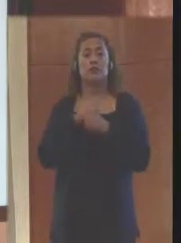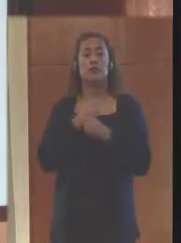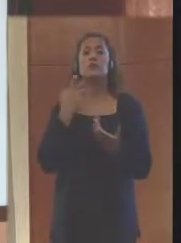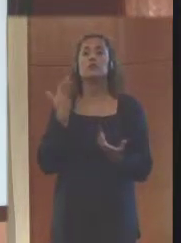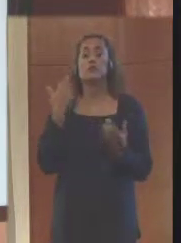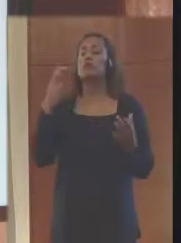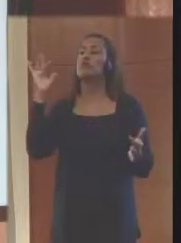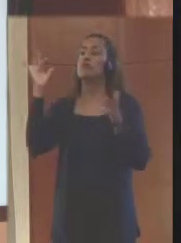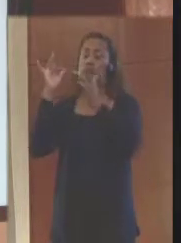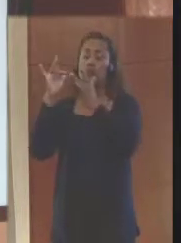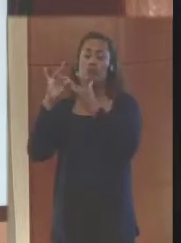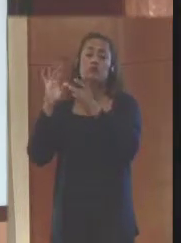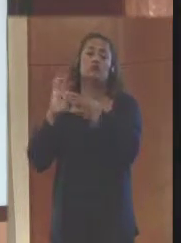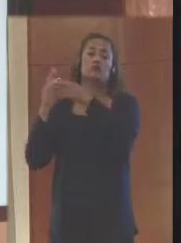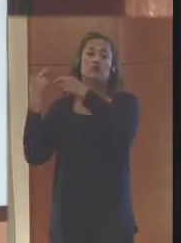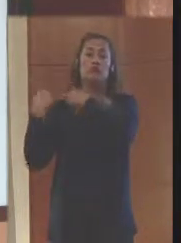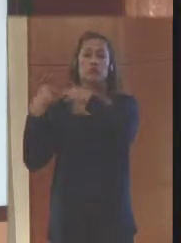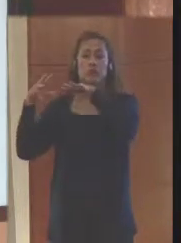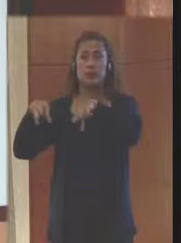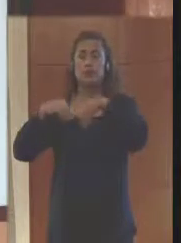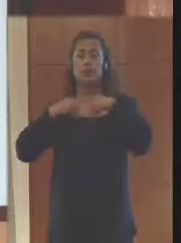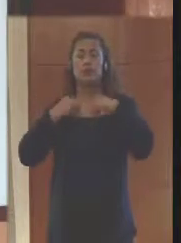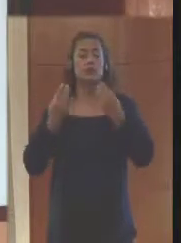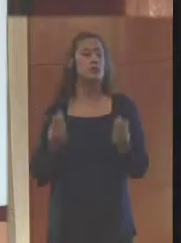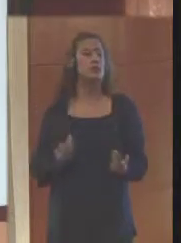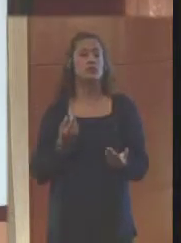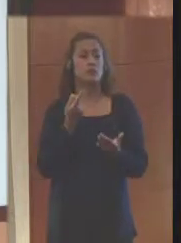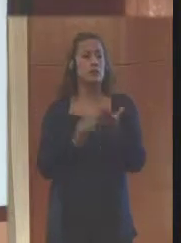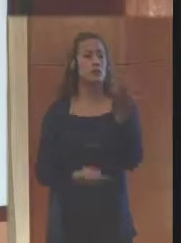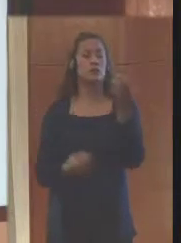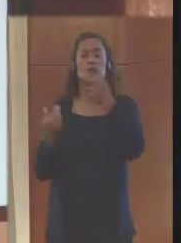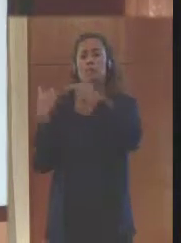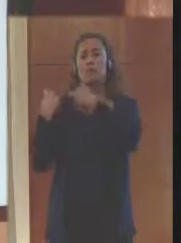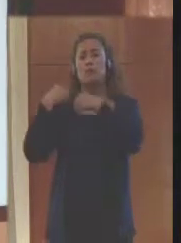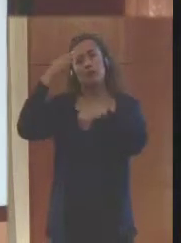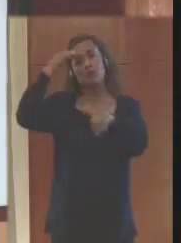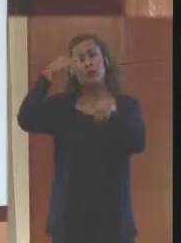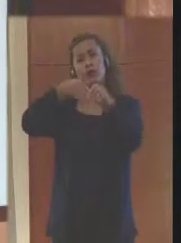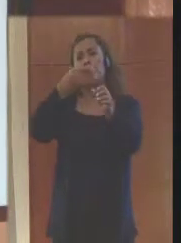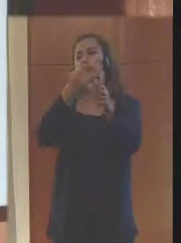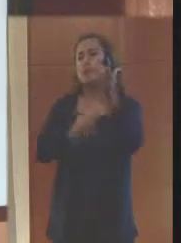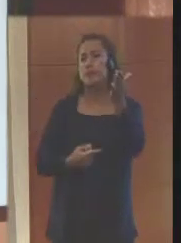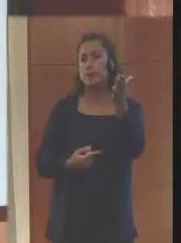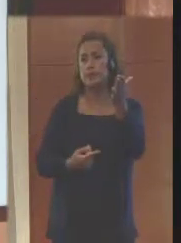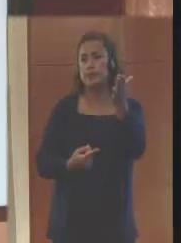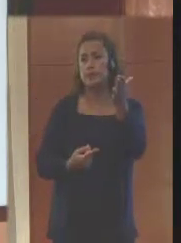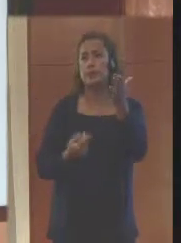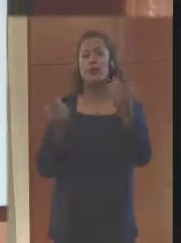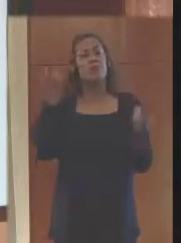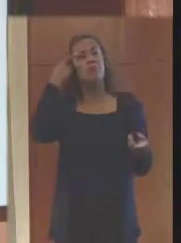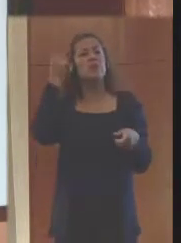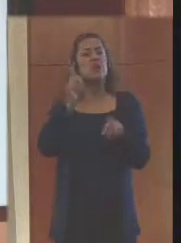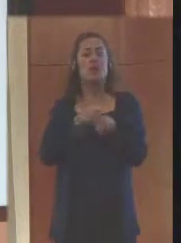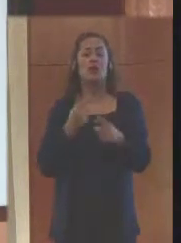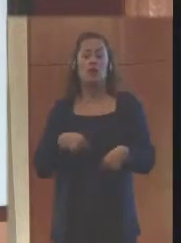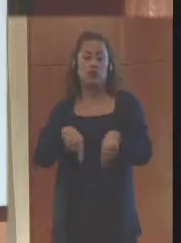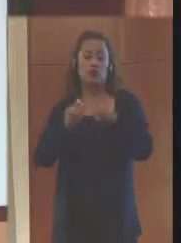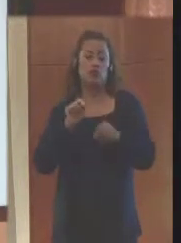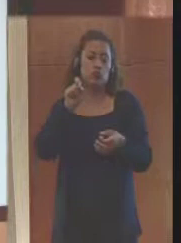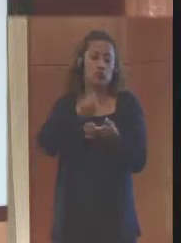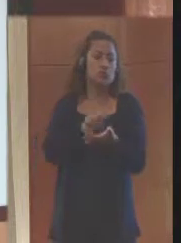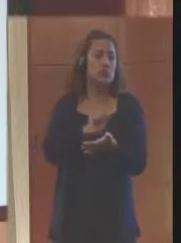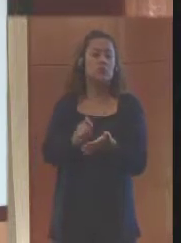la ANDI y Responsabilidad Integral Colombia. ¿Cuáles son los objetivos principales de esta alianza o cuáles son los